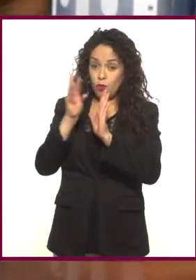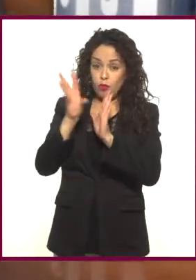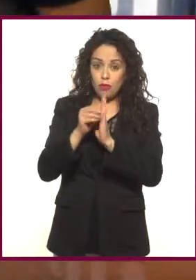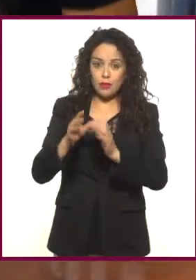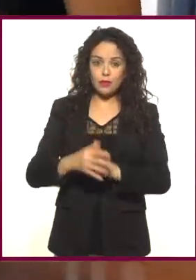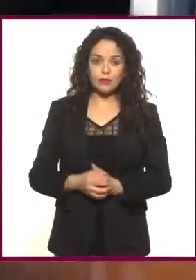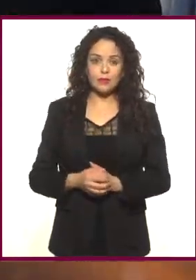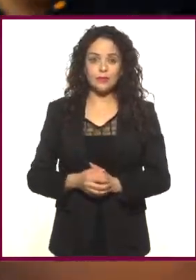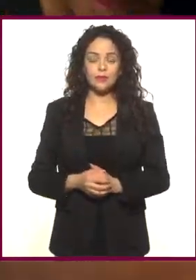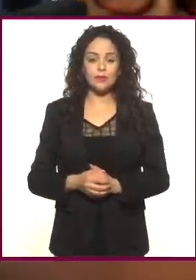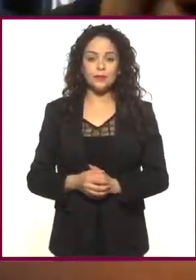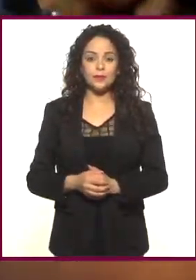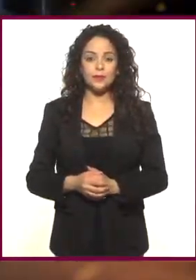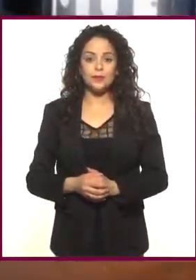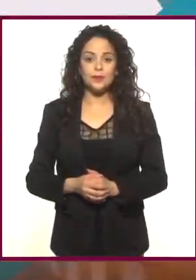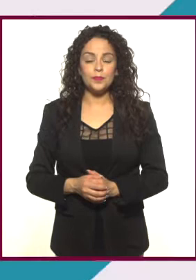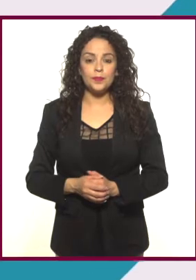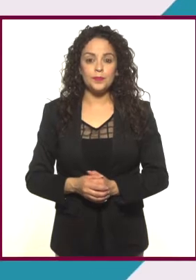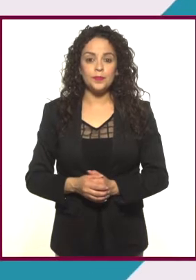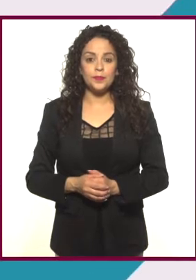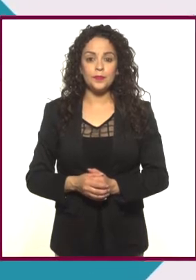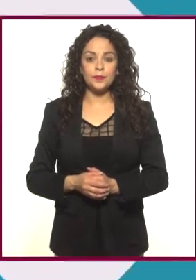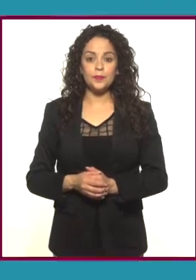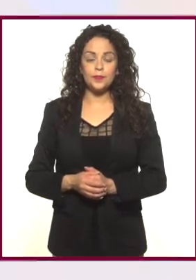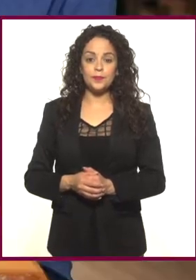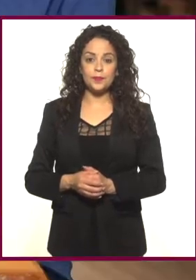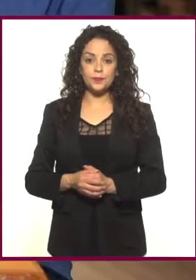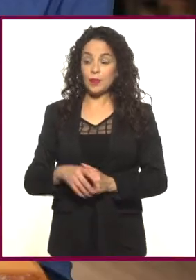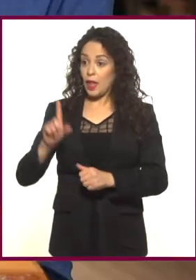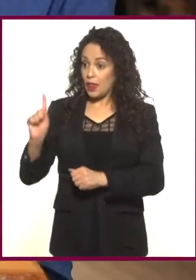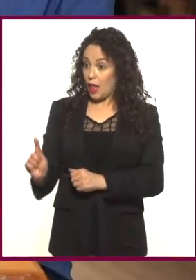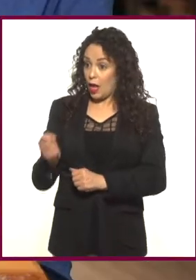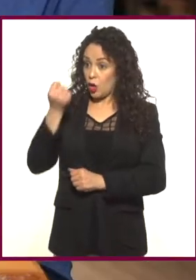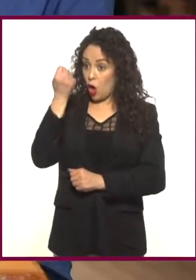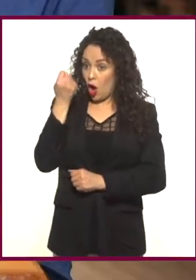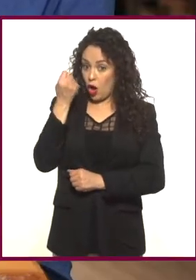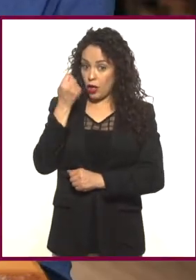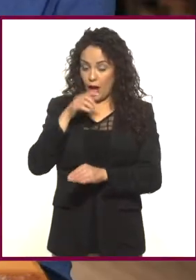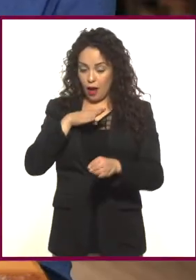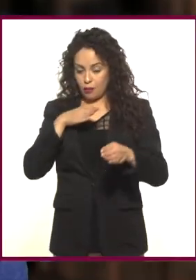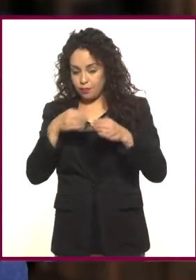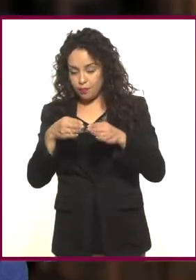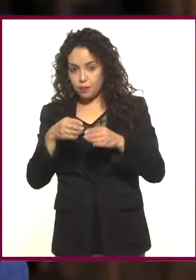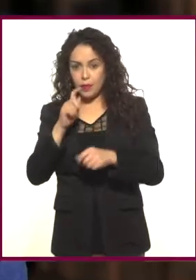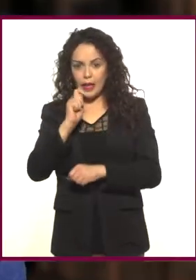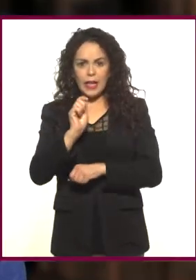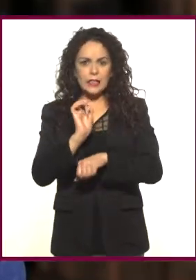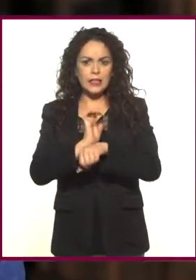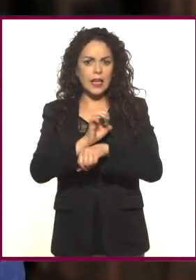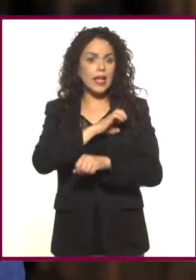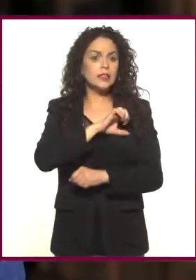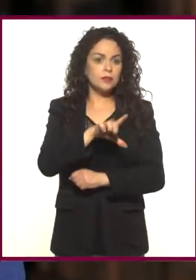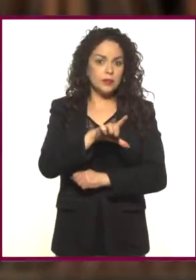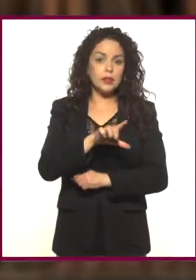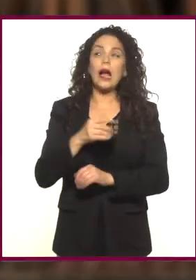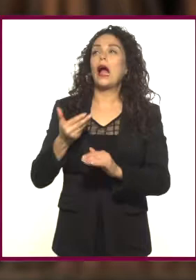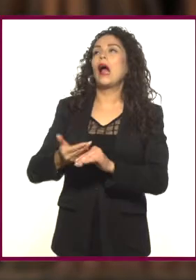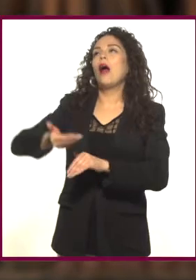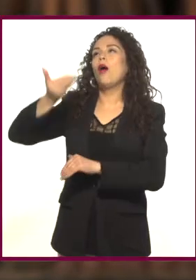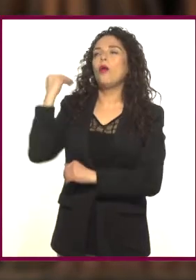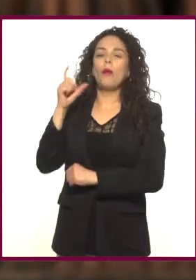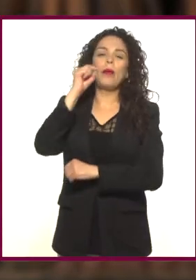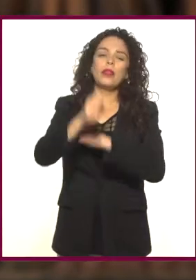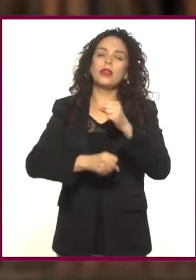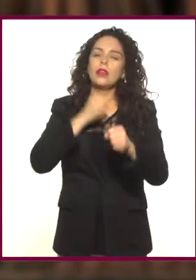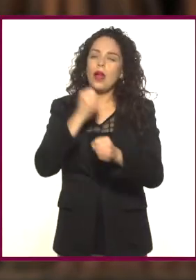¡Ay! ¡Ay, vamos! Me suena a que la tecnología se enfocó a cierto tipo de cine. Hace 20 años,